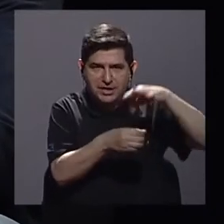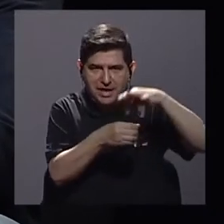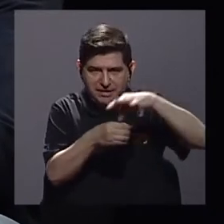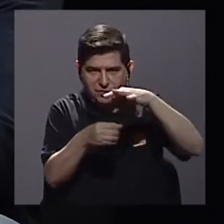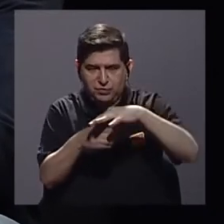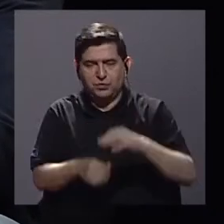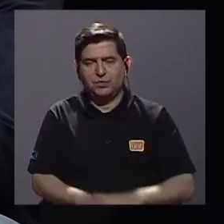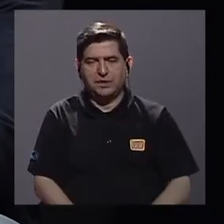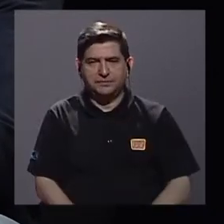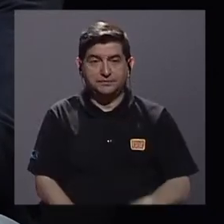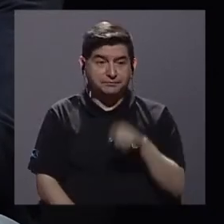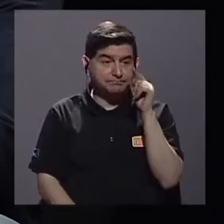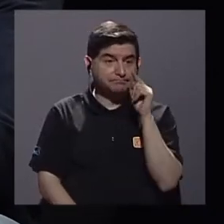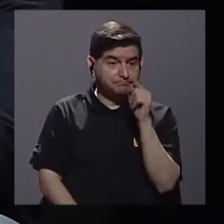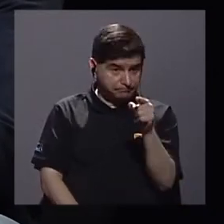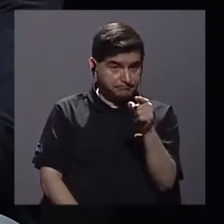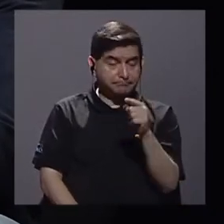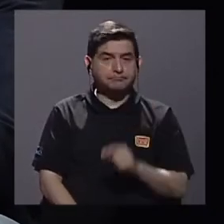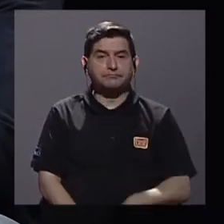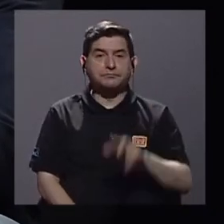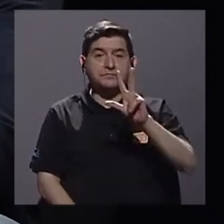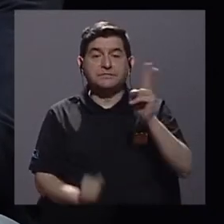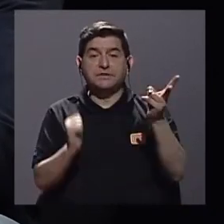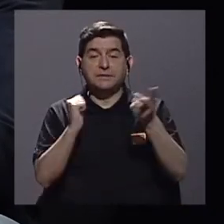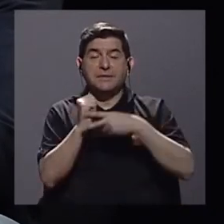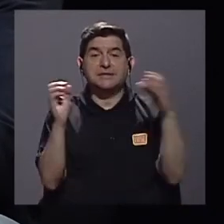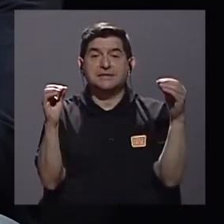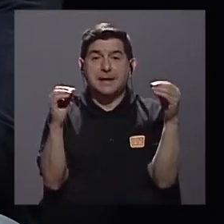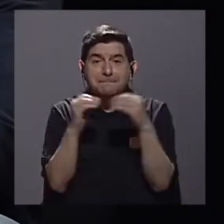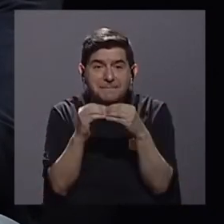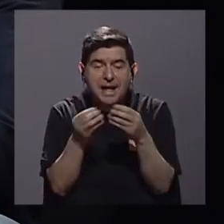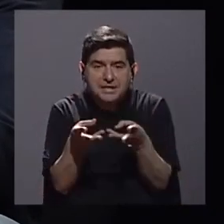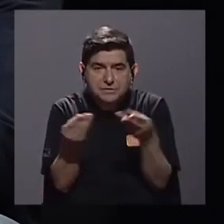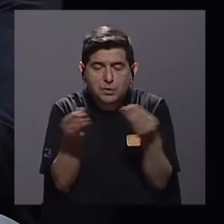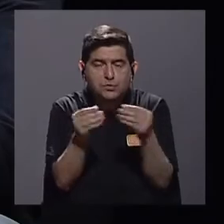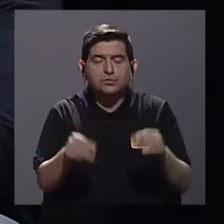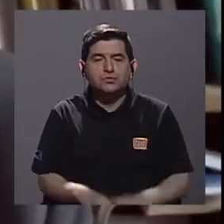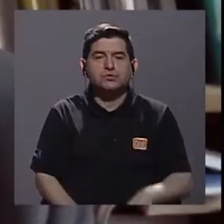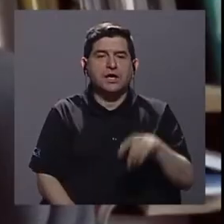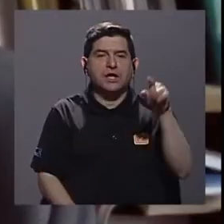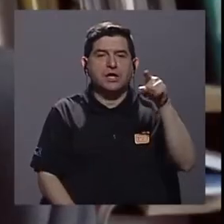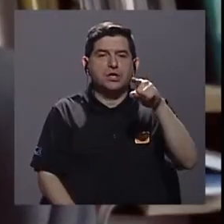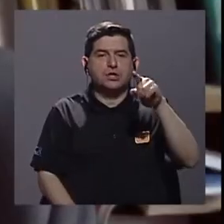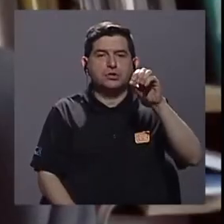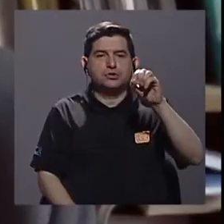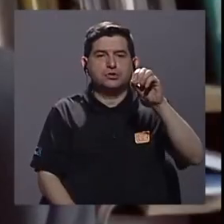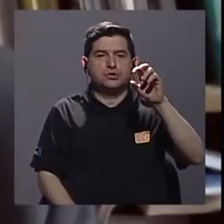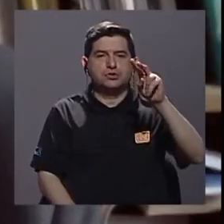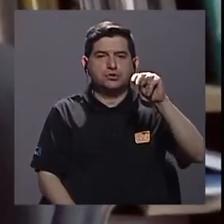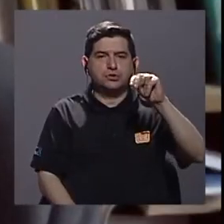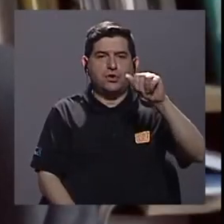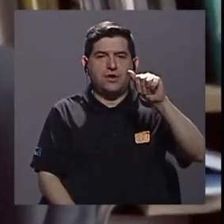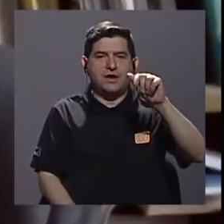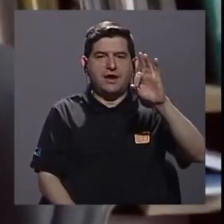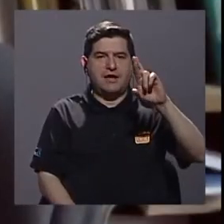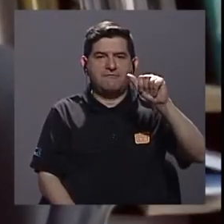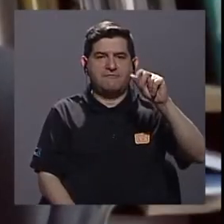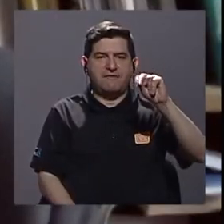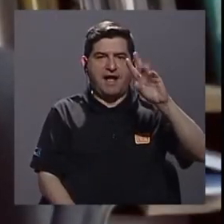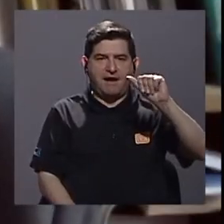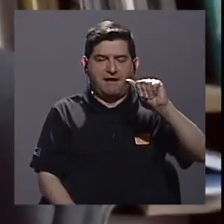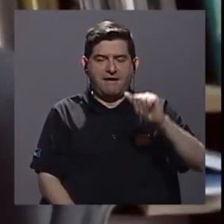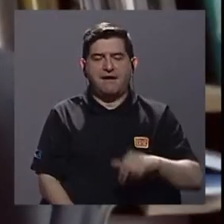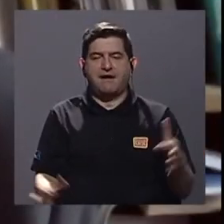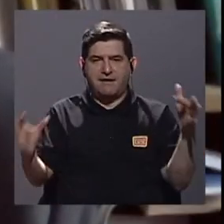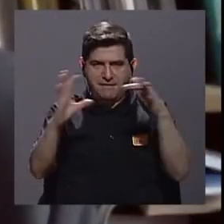básicamente tres veces más que lo que generan las zonas francas, por ejemplo, en cuanto al número de personas